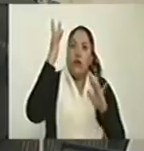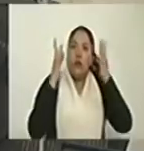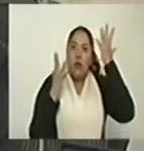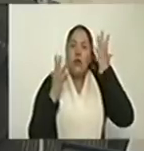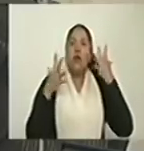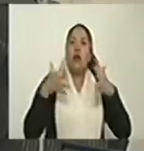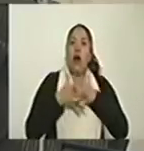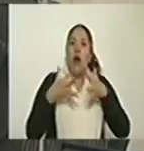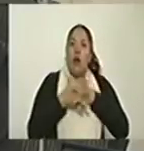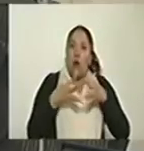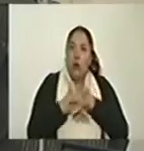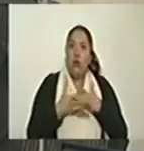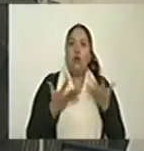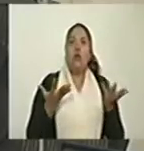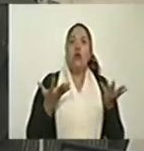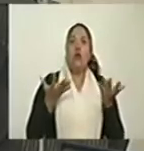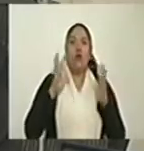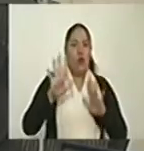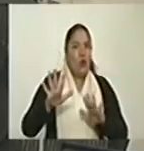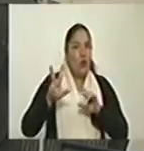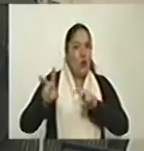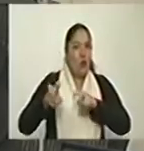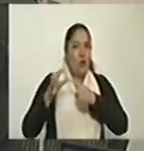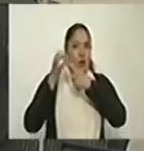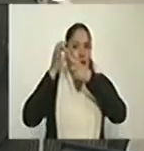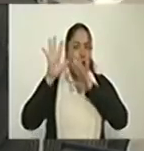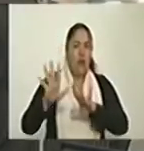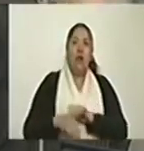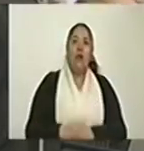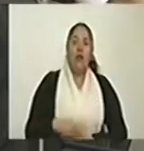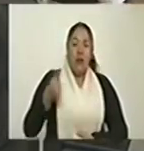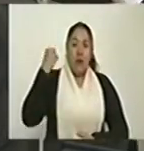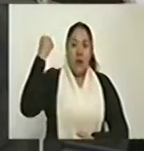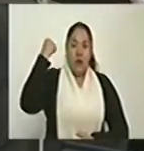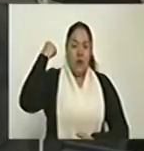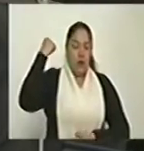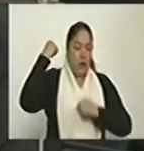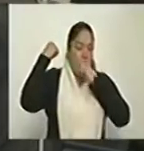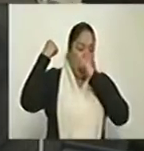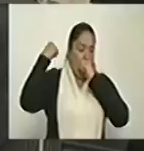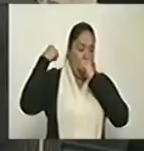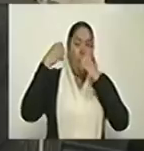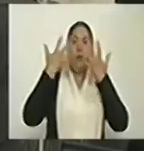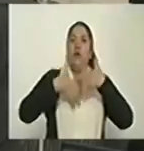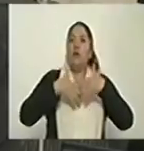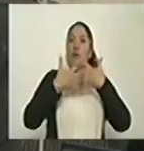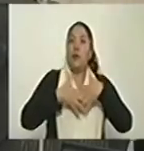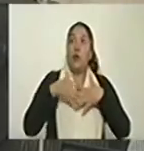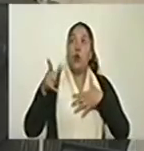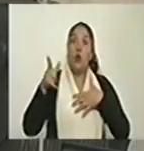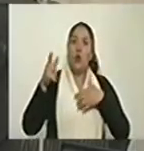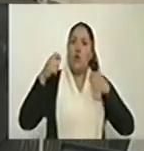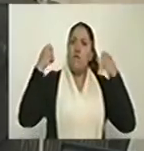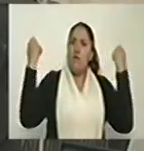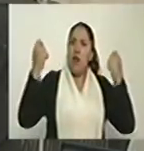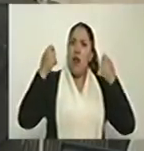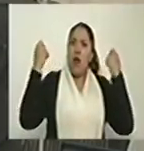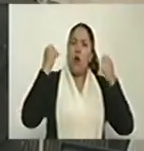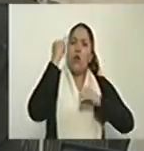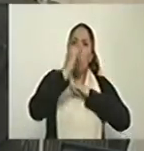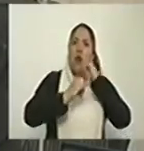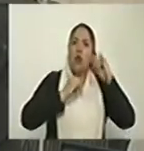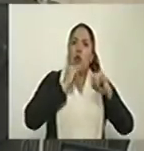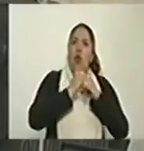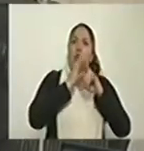arroceros Hace poco estuve con unos empresarios que tienen un mercado internacional gigantesco de cacao